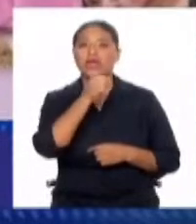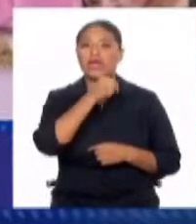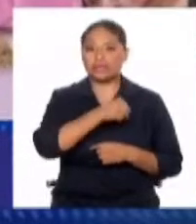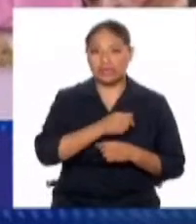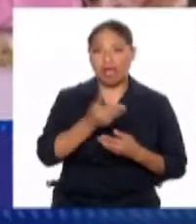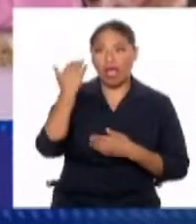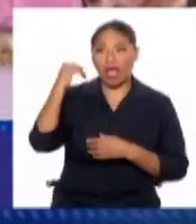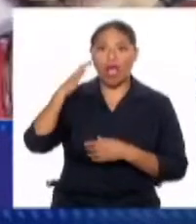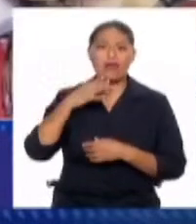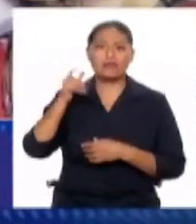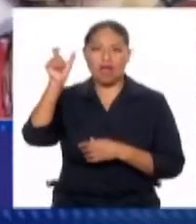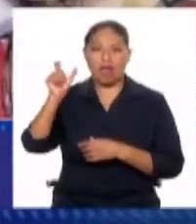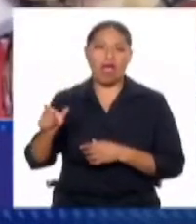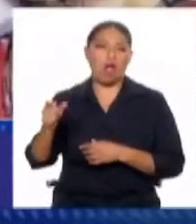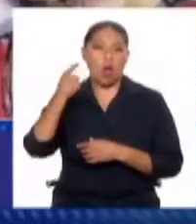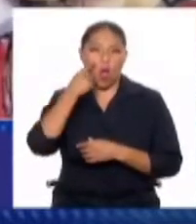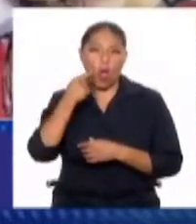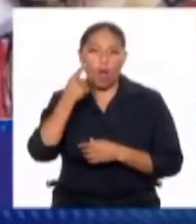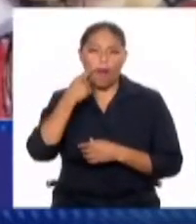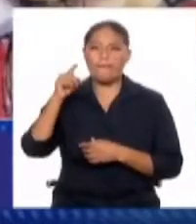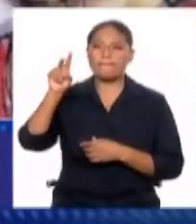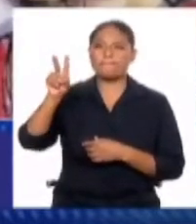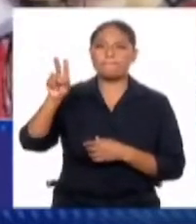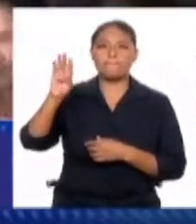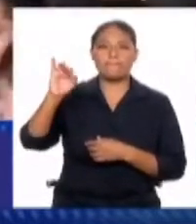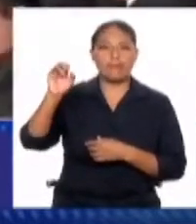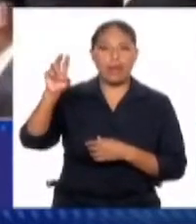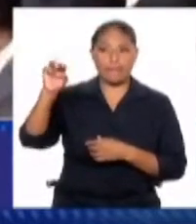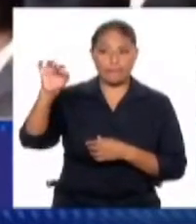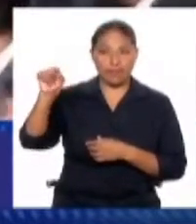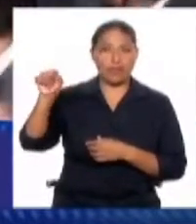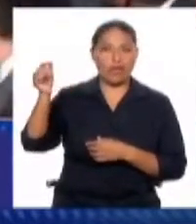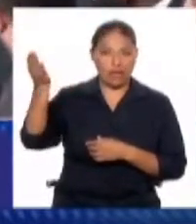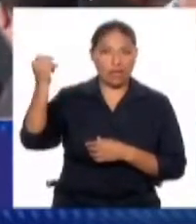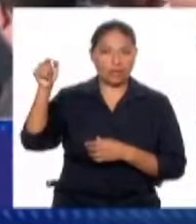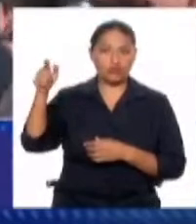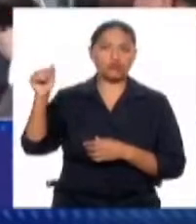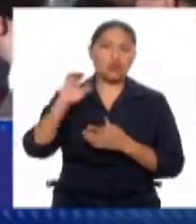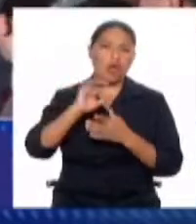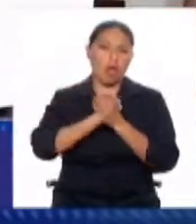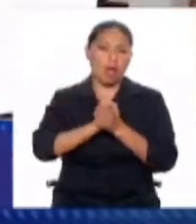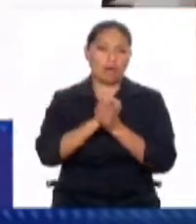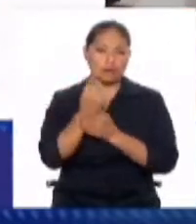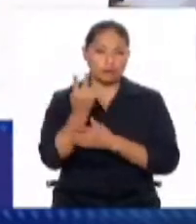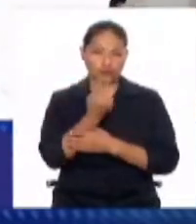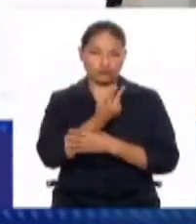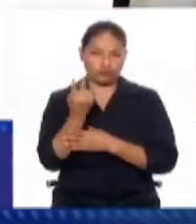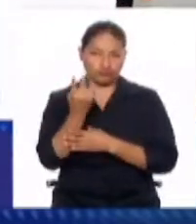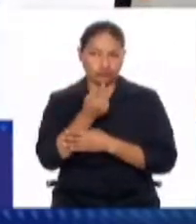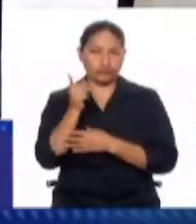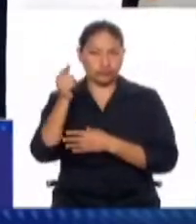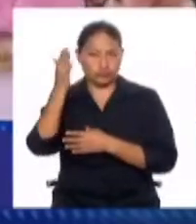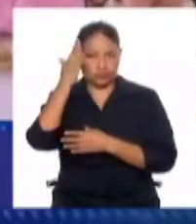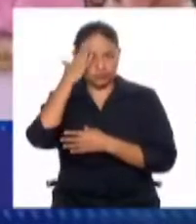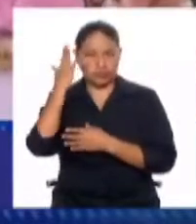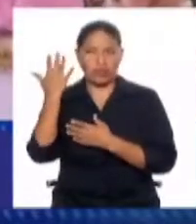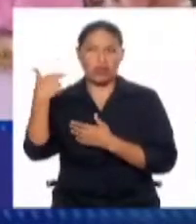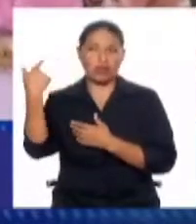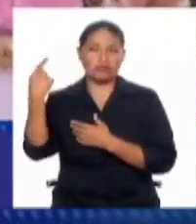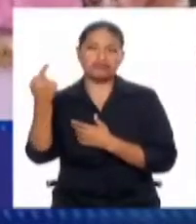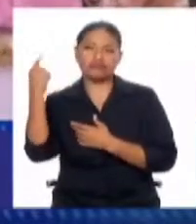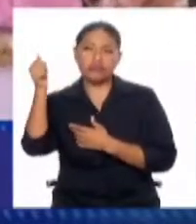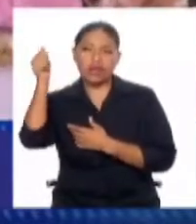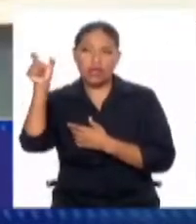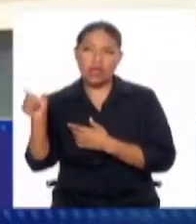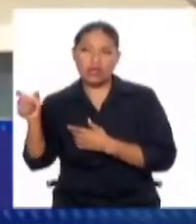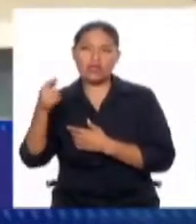el cual era un amigo personal del extraditable Toledo y empresario israelita, cuando ha manifestado